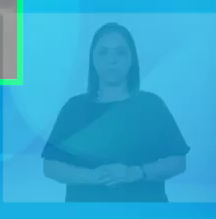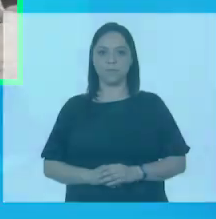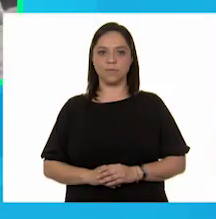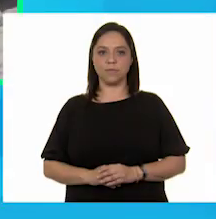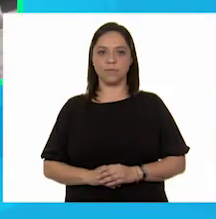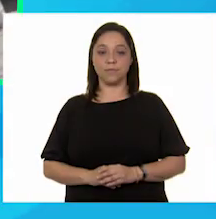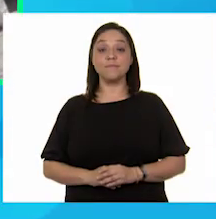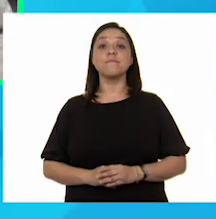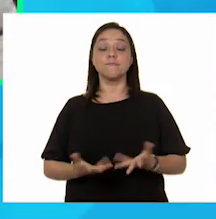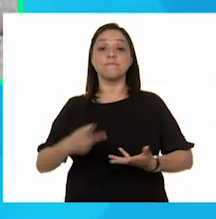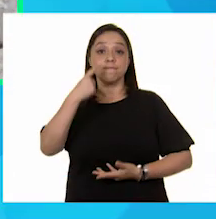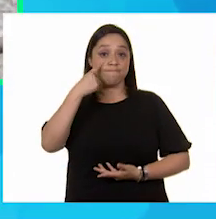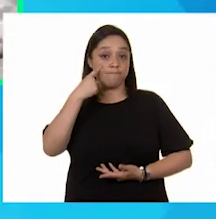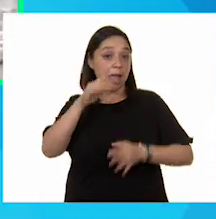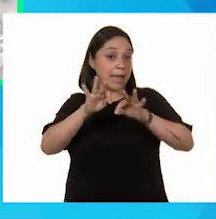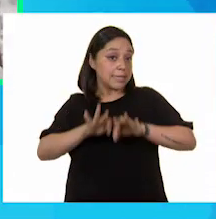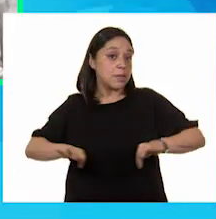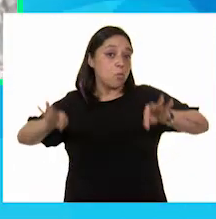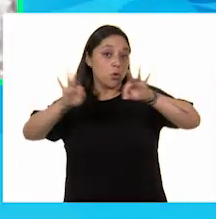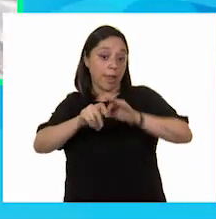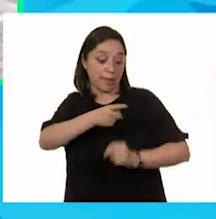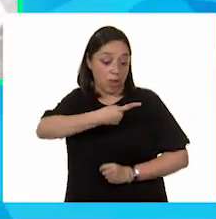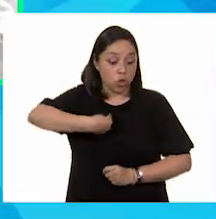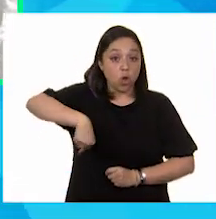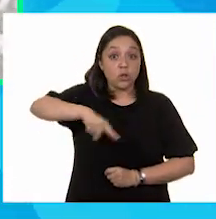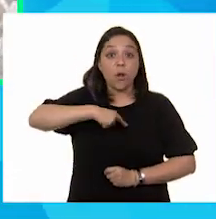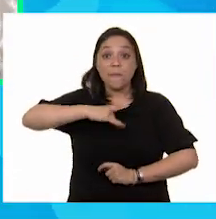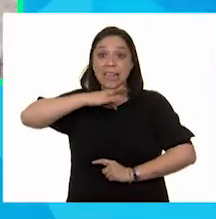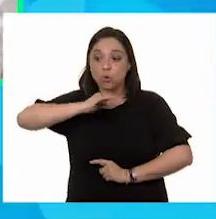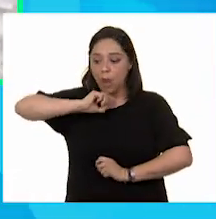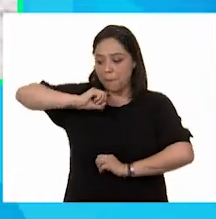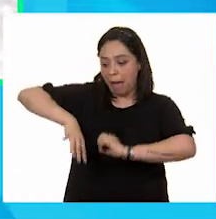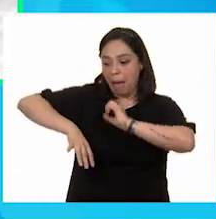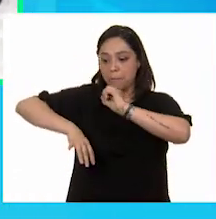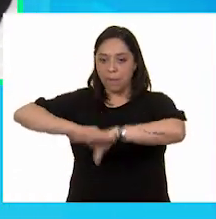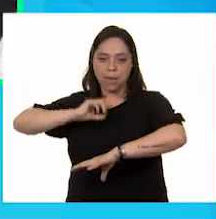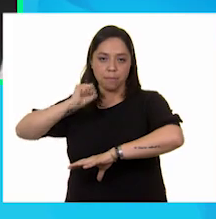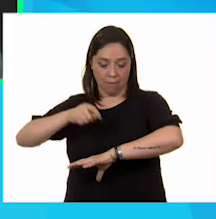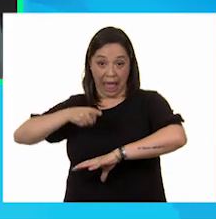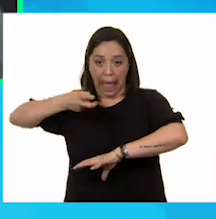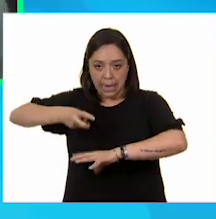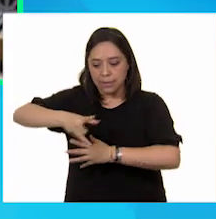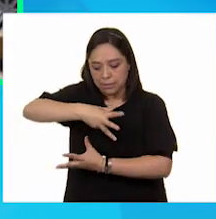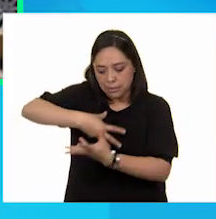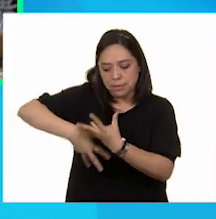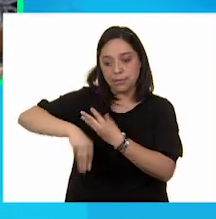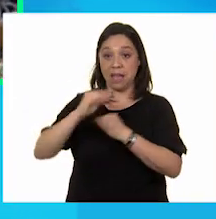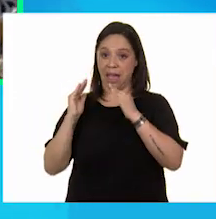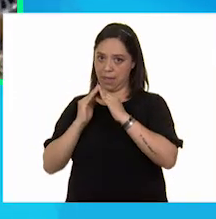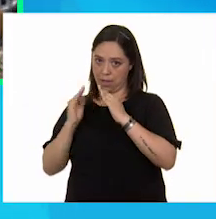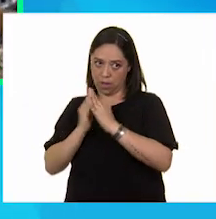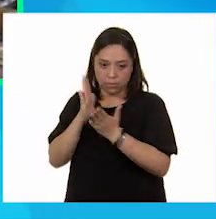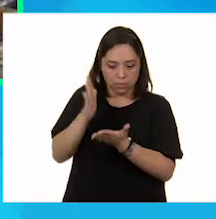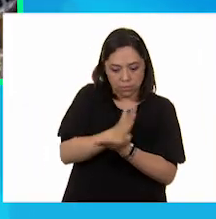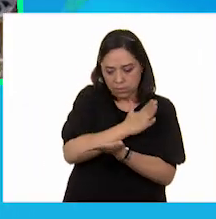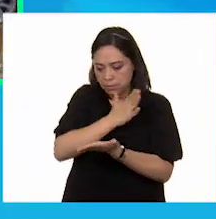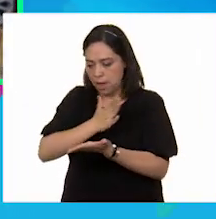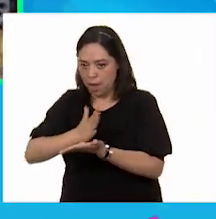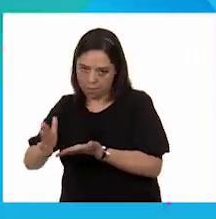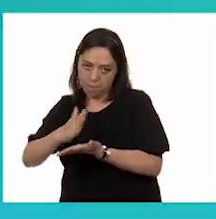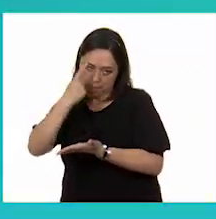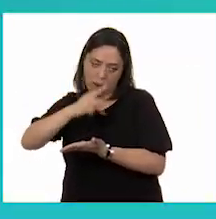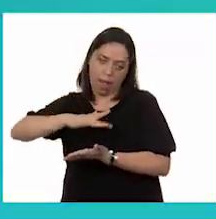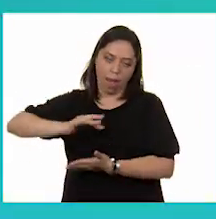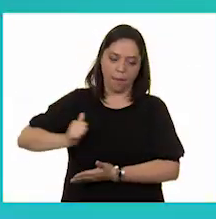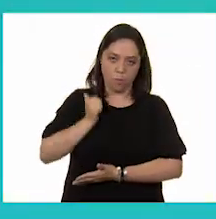Es importante hacernos responsables de nuestros propios residuos desde casa y que realmente vayan con una separación correcta para poder aprovecharlos al